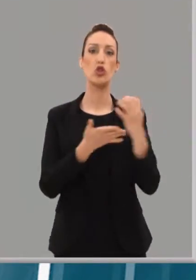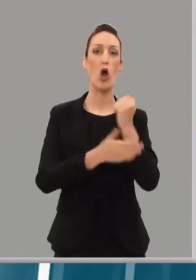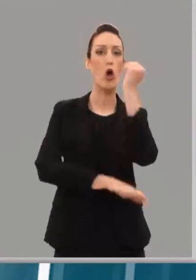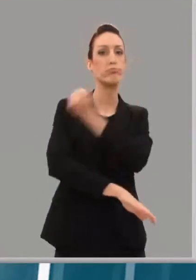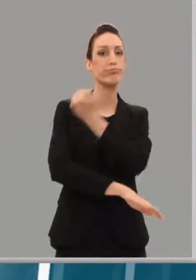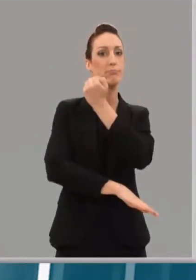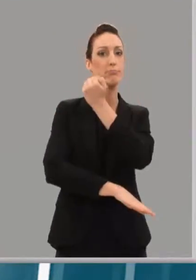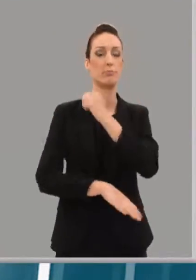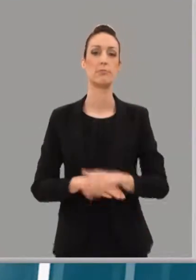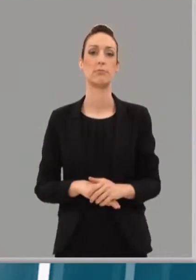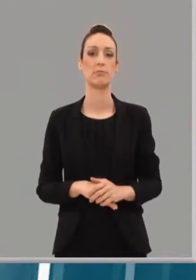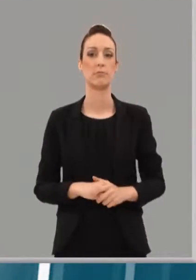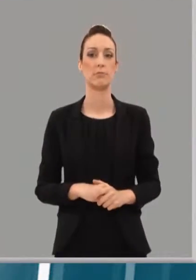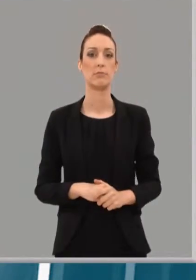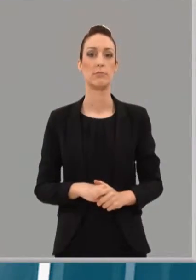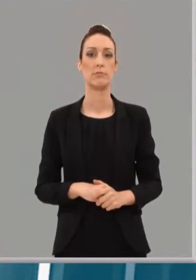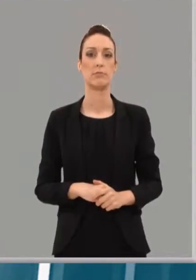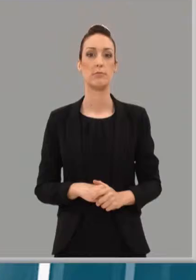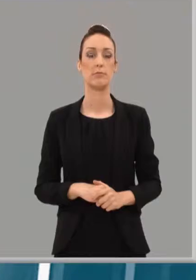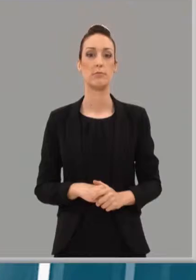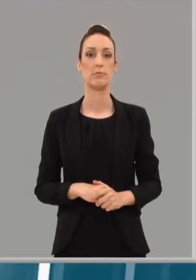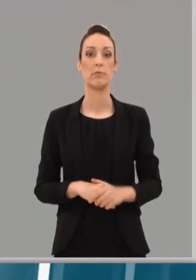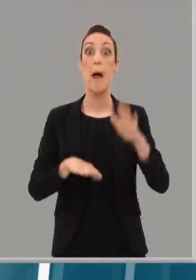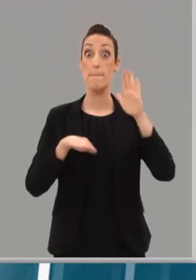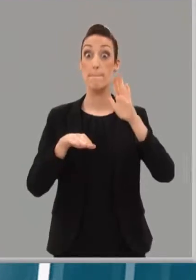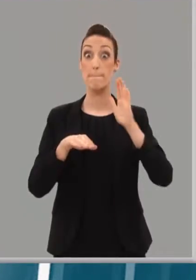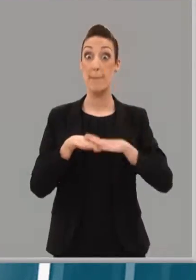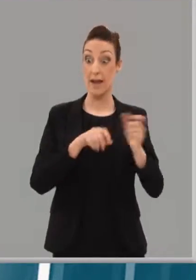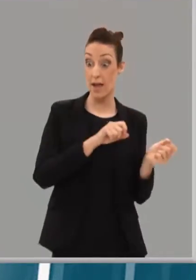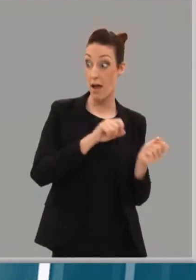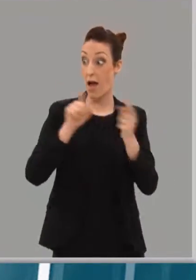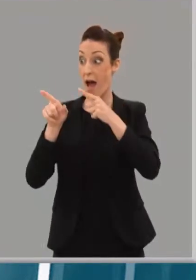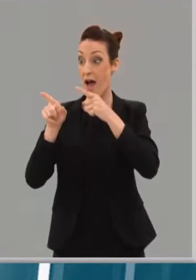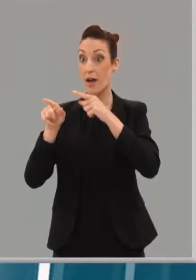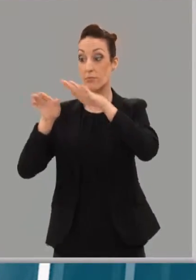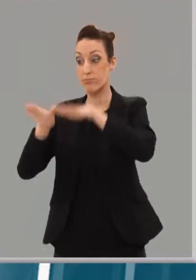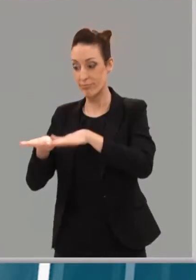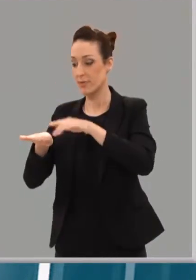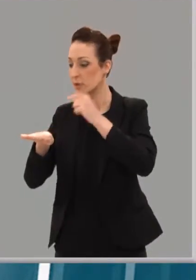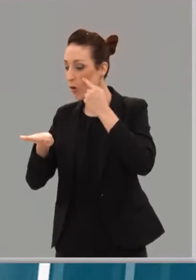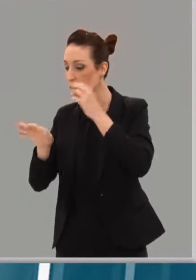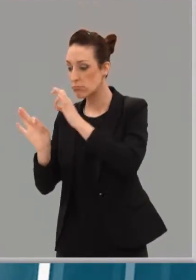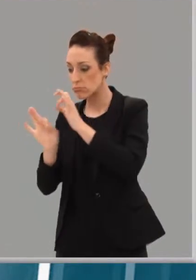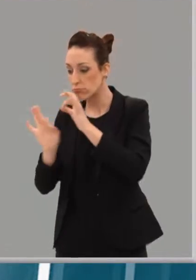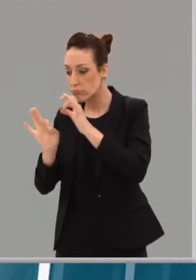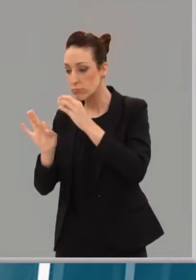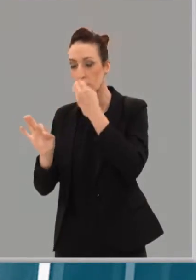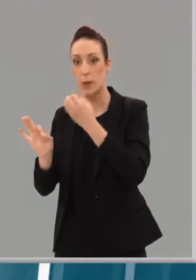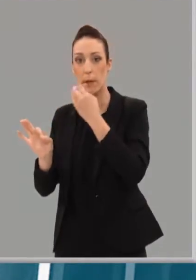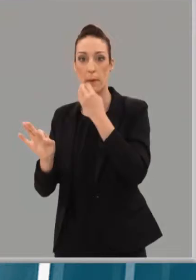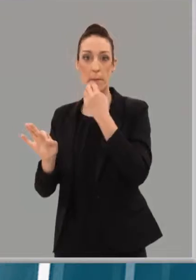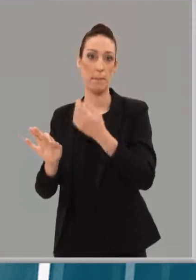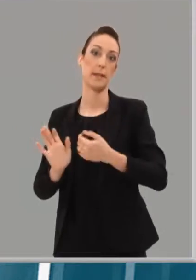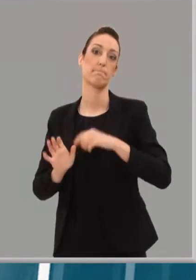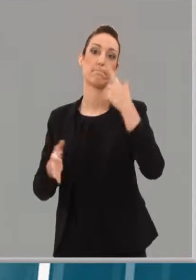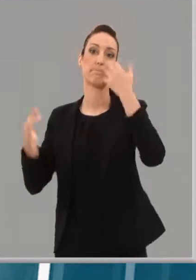asegurando que llega en óptimas condiciones. Gracias. Os voy dando las cajitas, ¿vale, chicos?